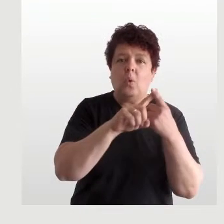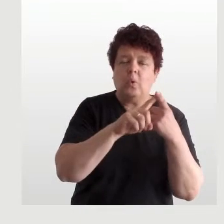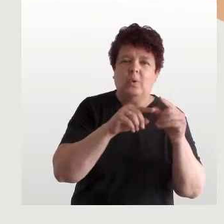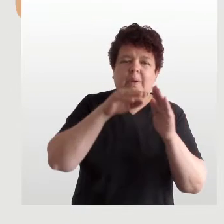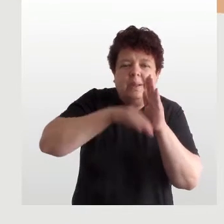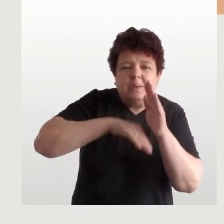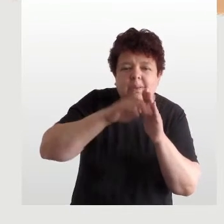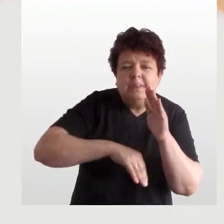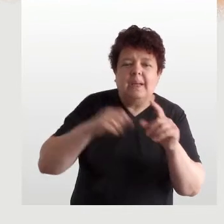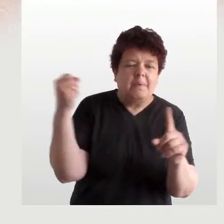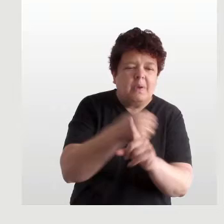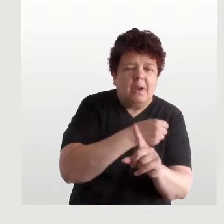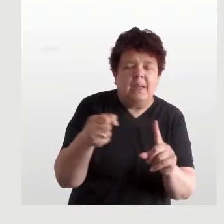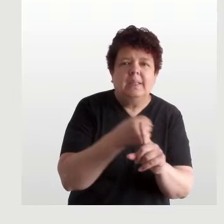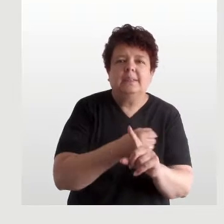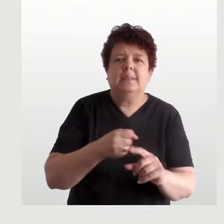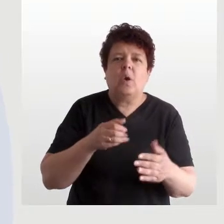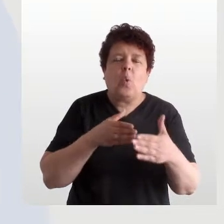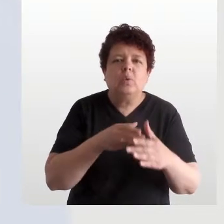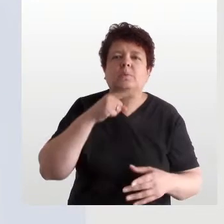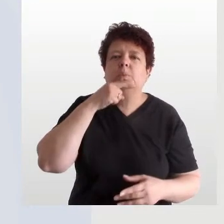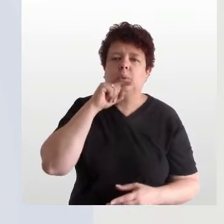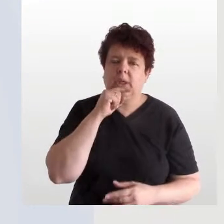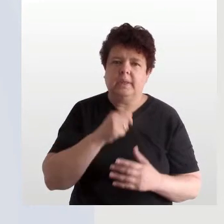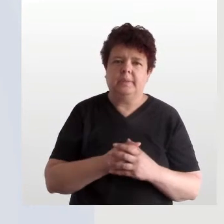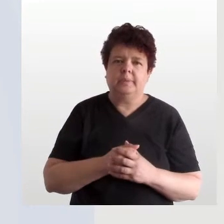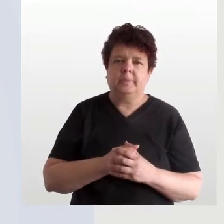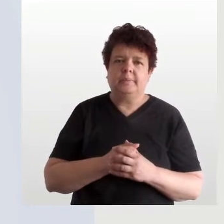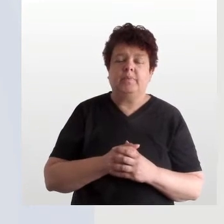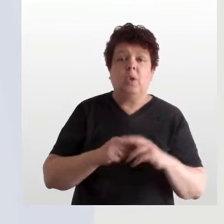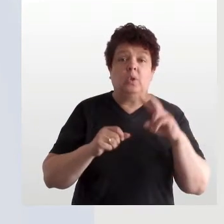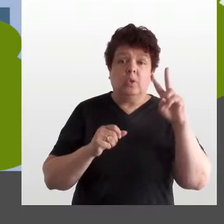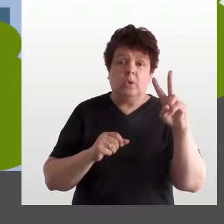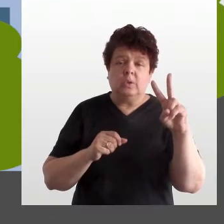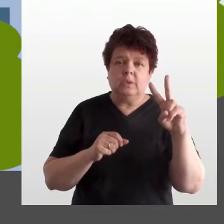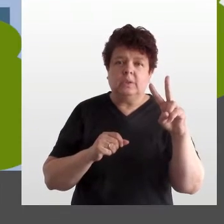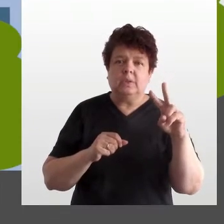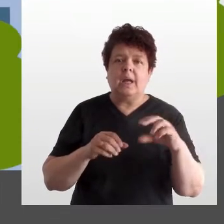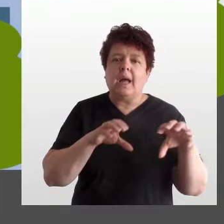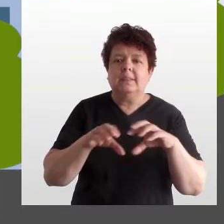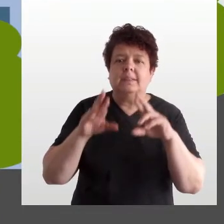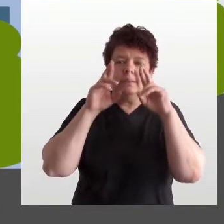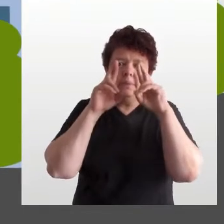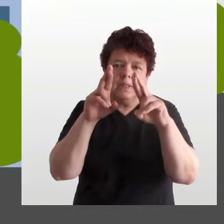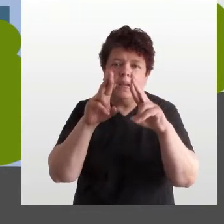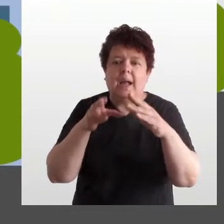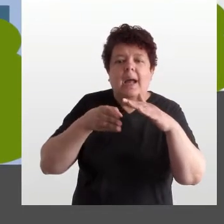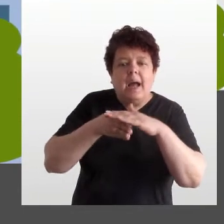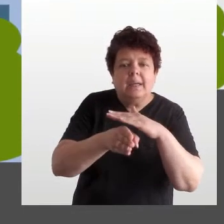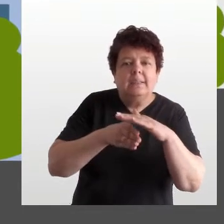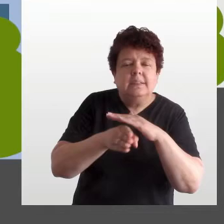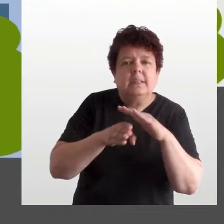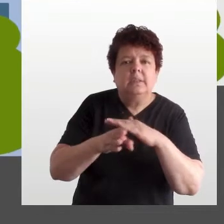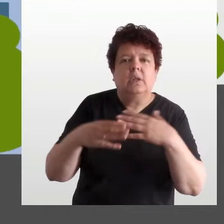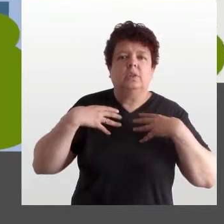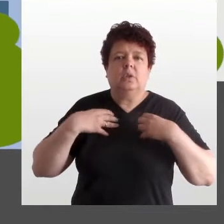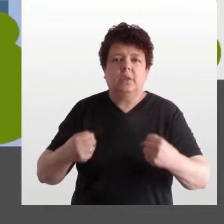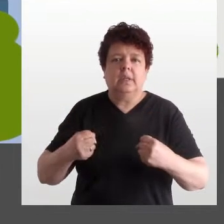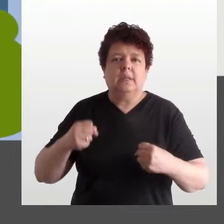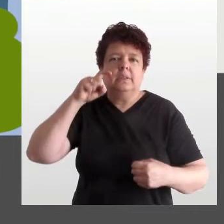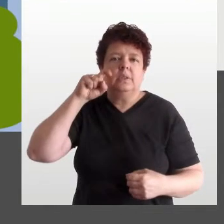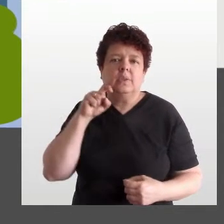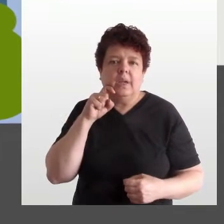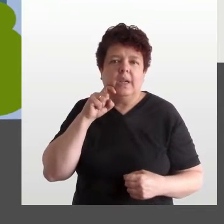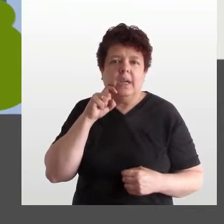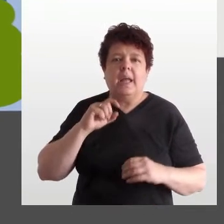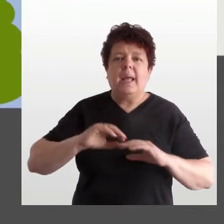1. Reducir la violencia de género contra las mujeres. 2. Garantizar el acceso de las mujeres a su salud